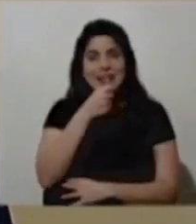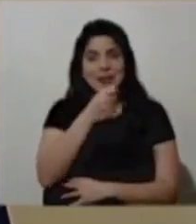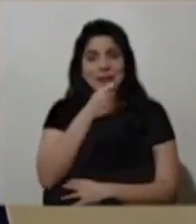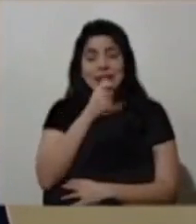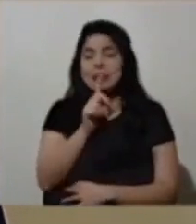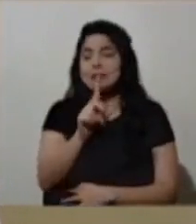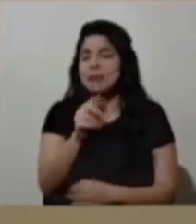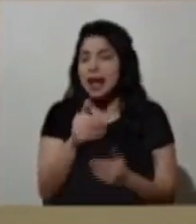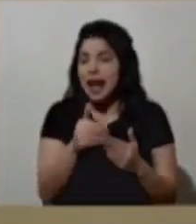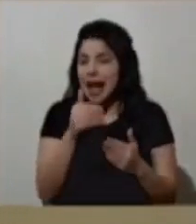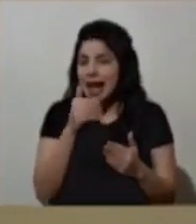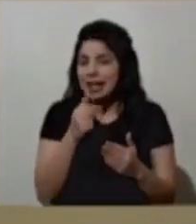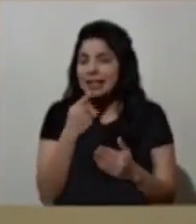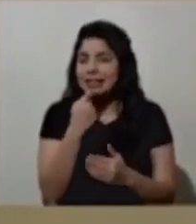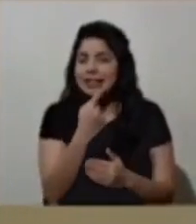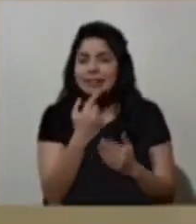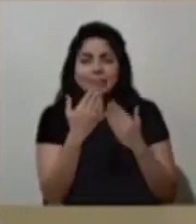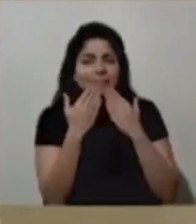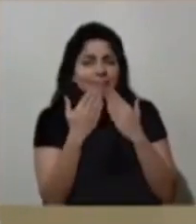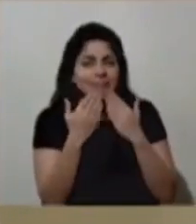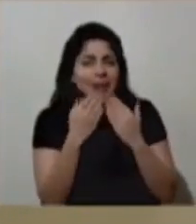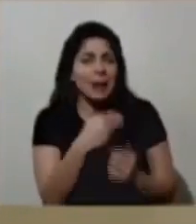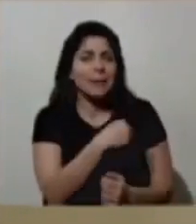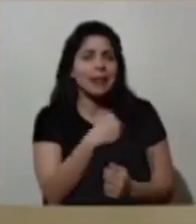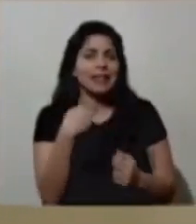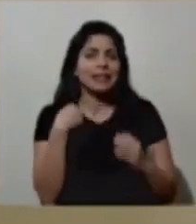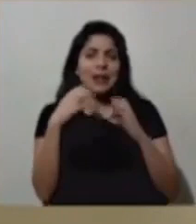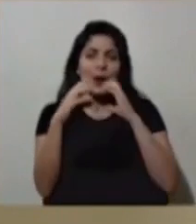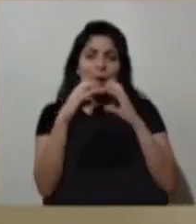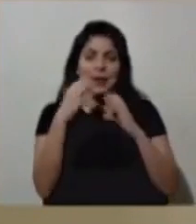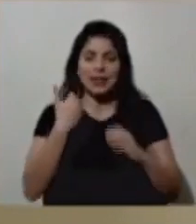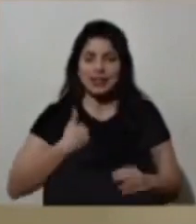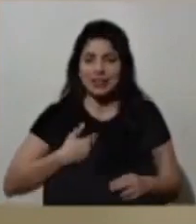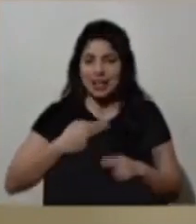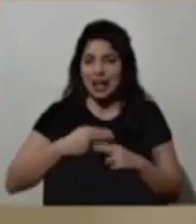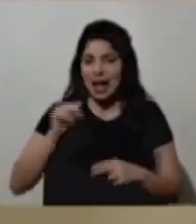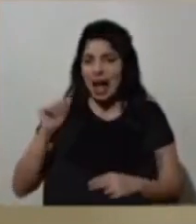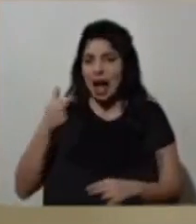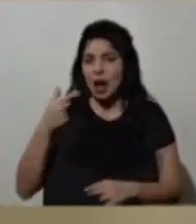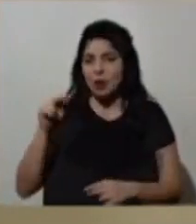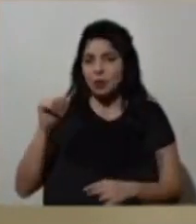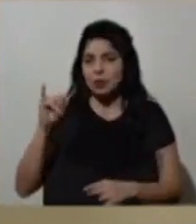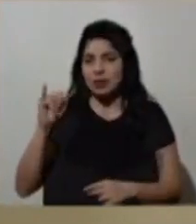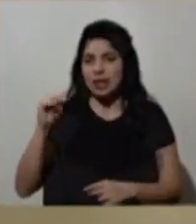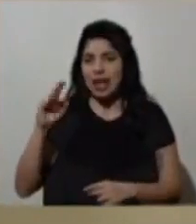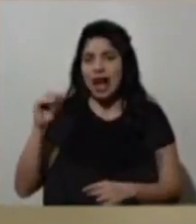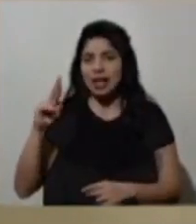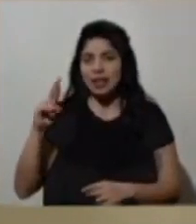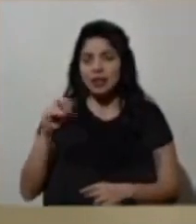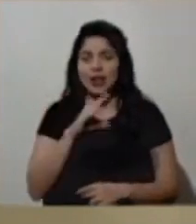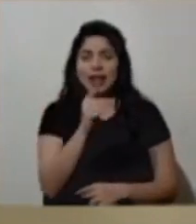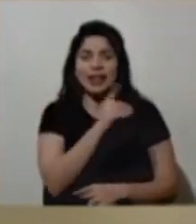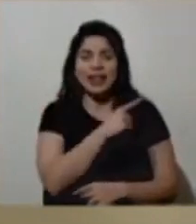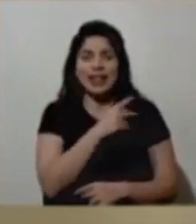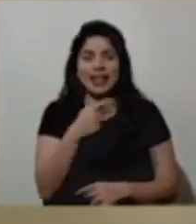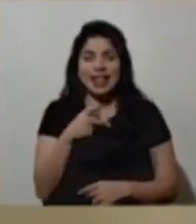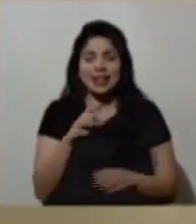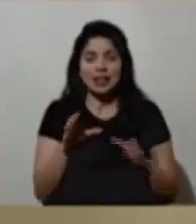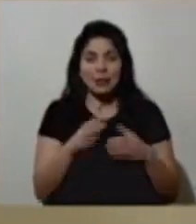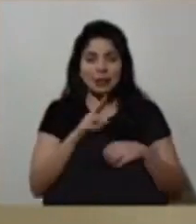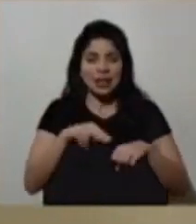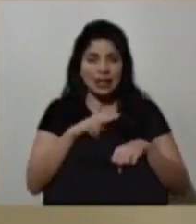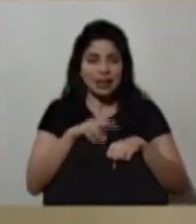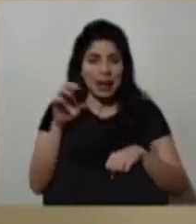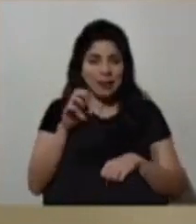prensa. no sin antes agradecerle al ministro de Comunicación, el señor Agustín Castro, y al director de Riesgo de la Comisión Nacional de